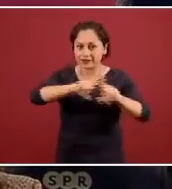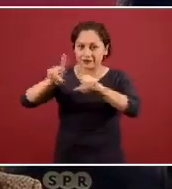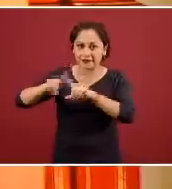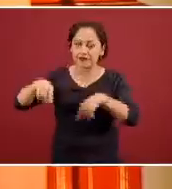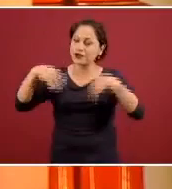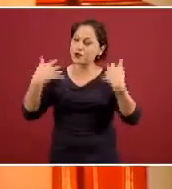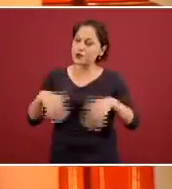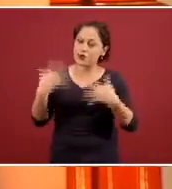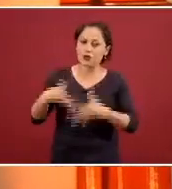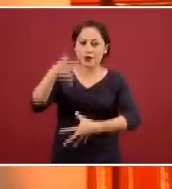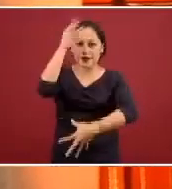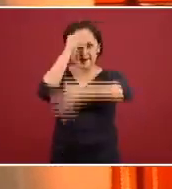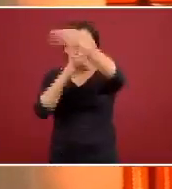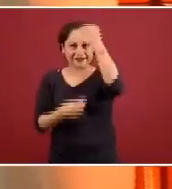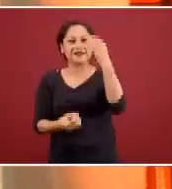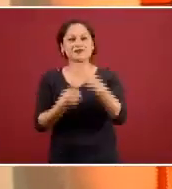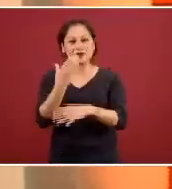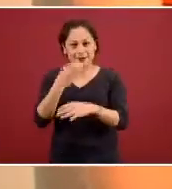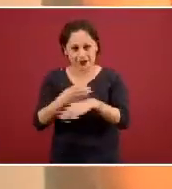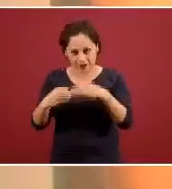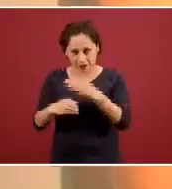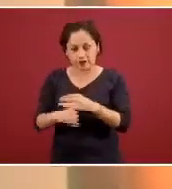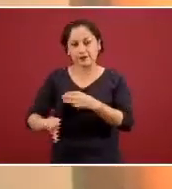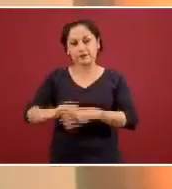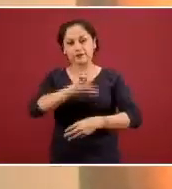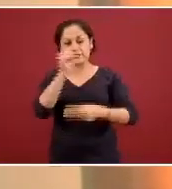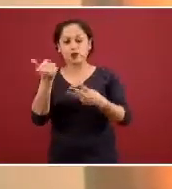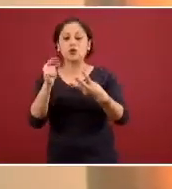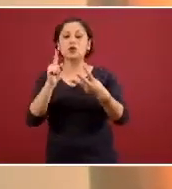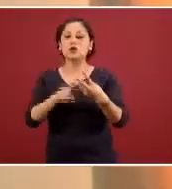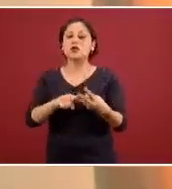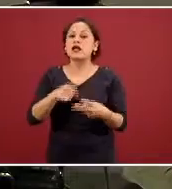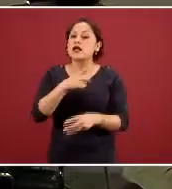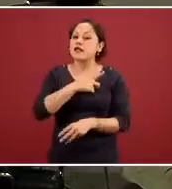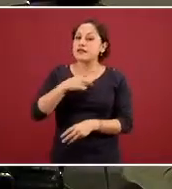tengan un contacto con la coordinación siguiente